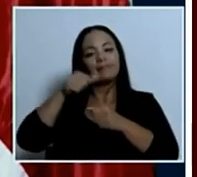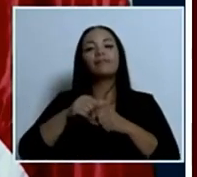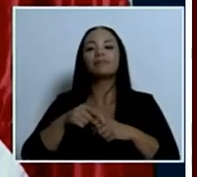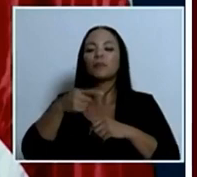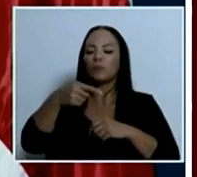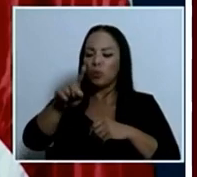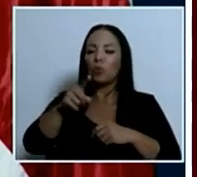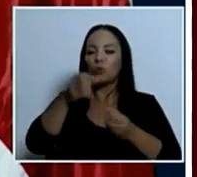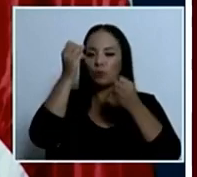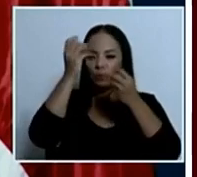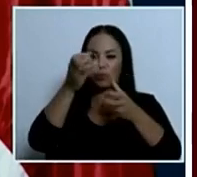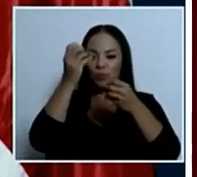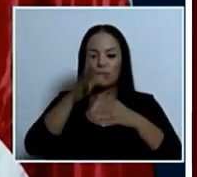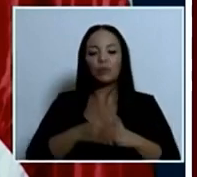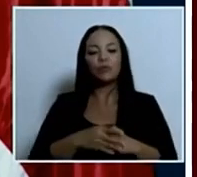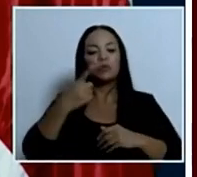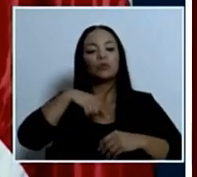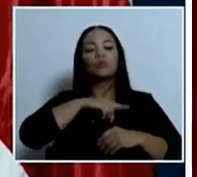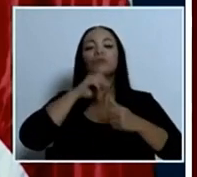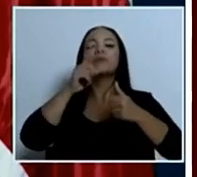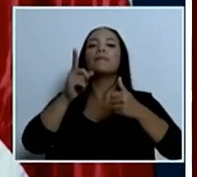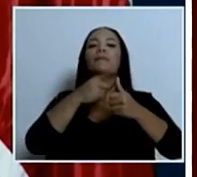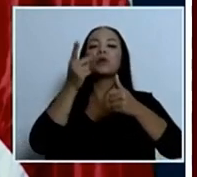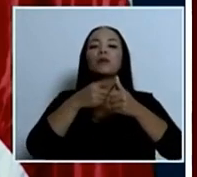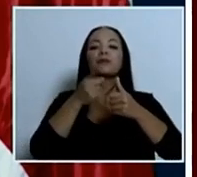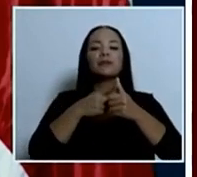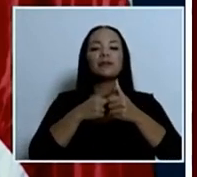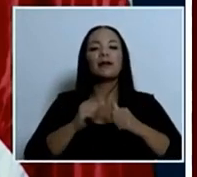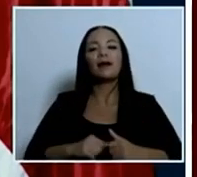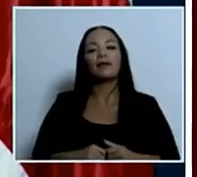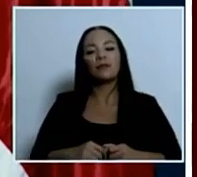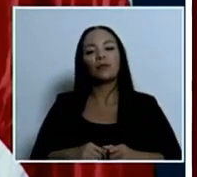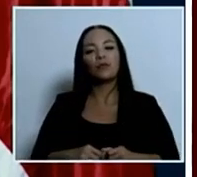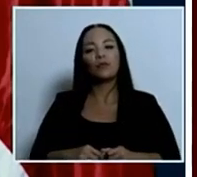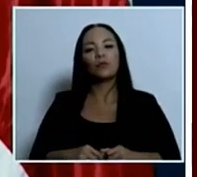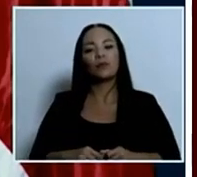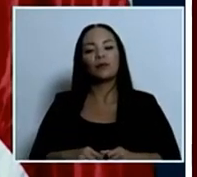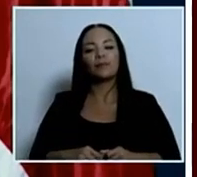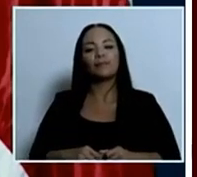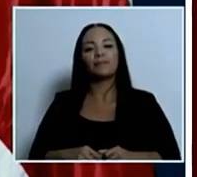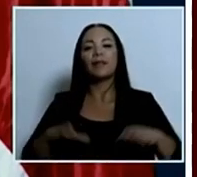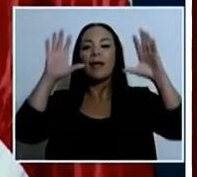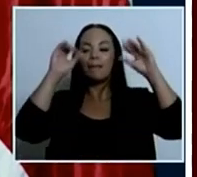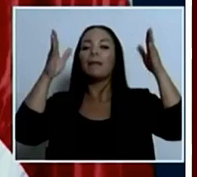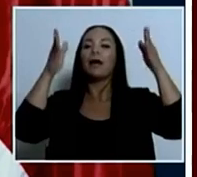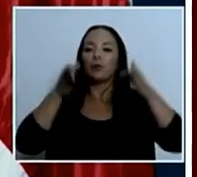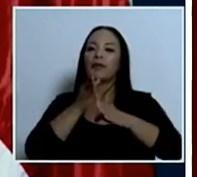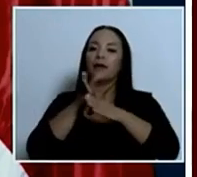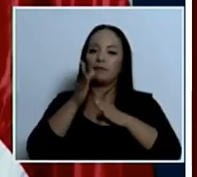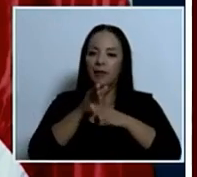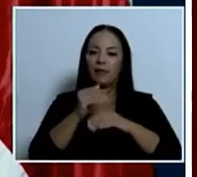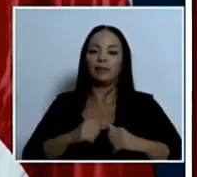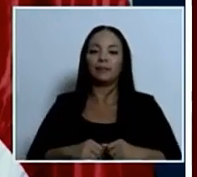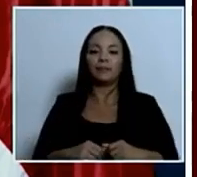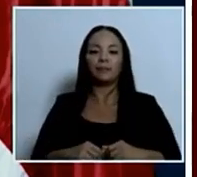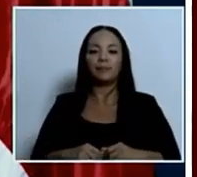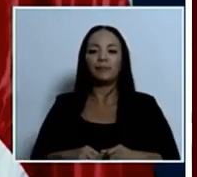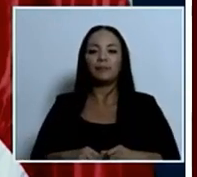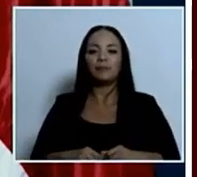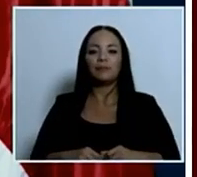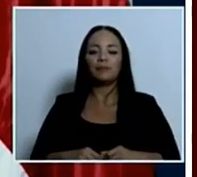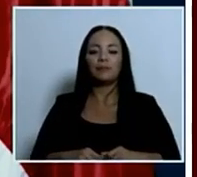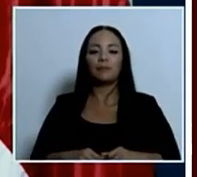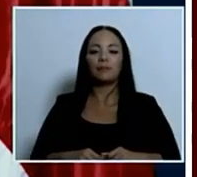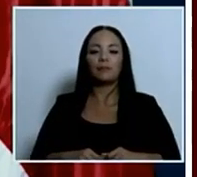pronto estamos priorizando a los embajadores de carrera solo cuando no lo hemos